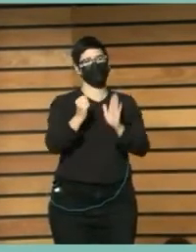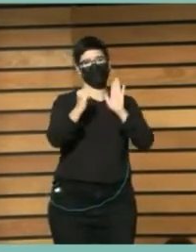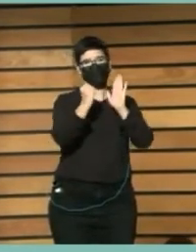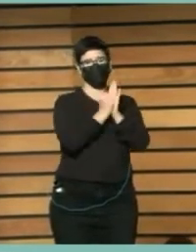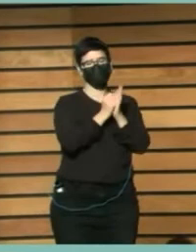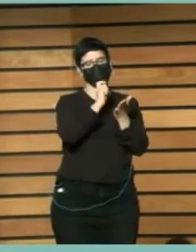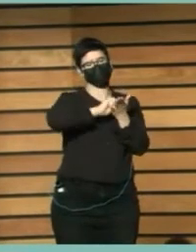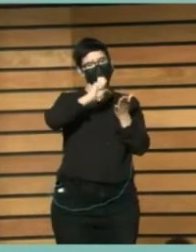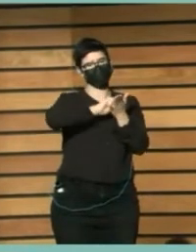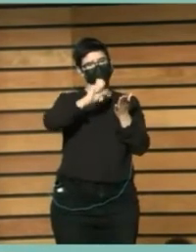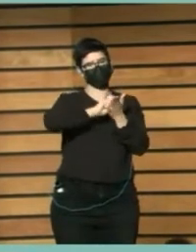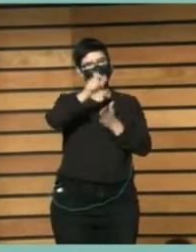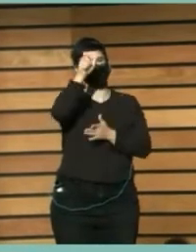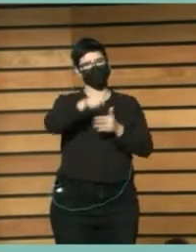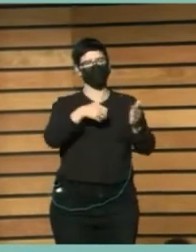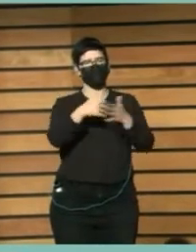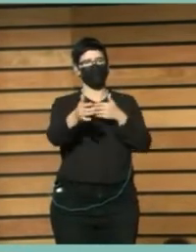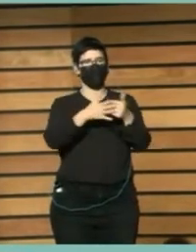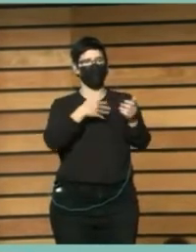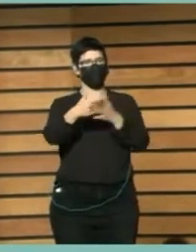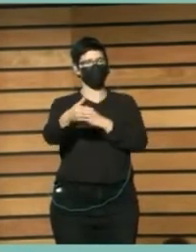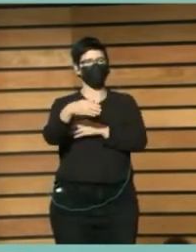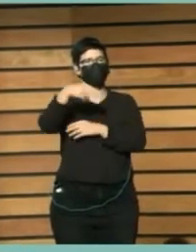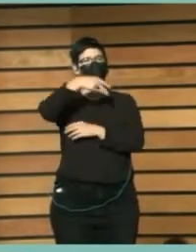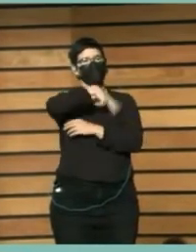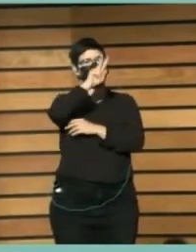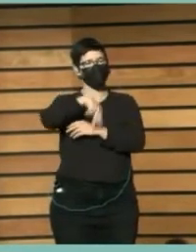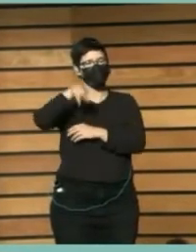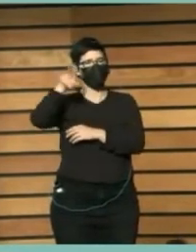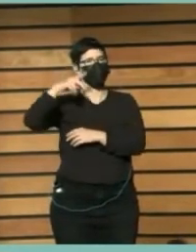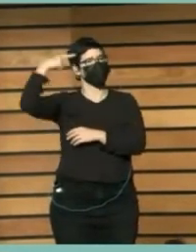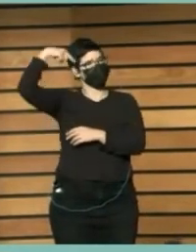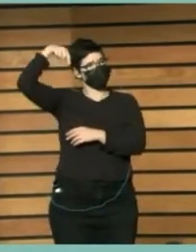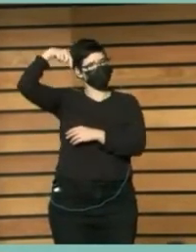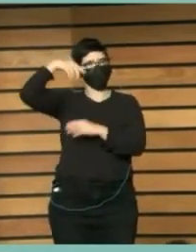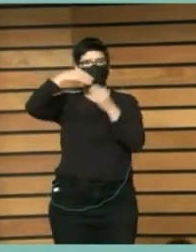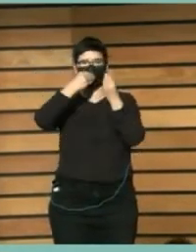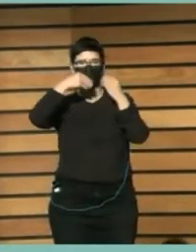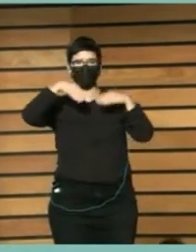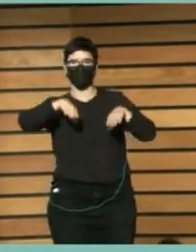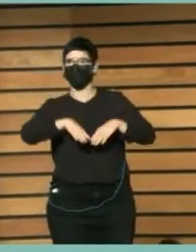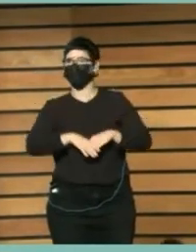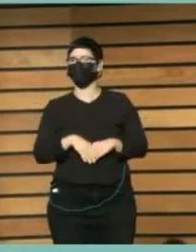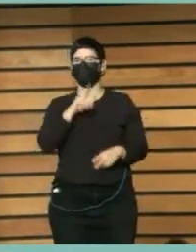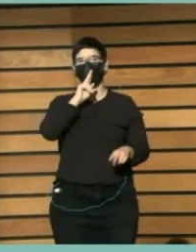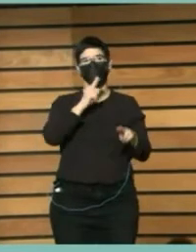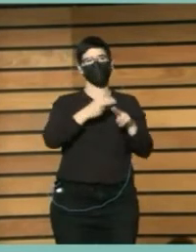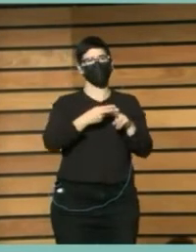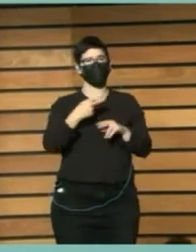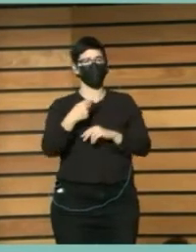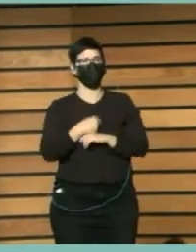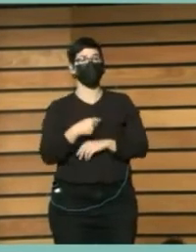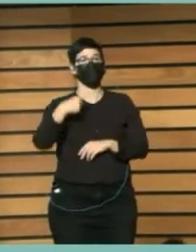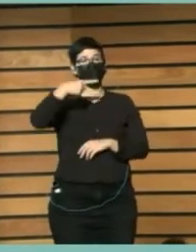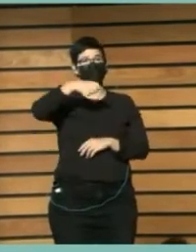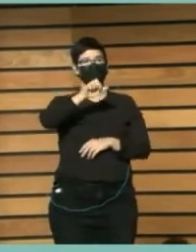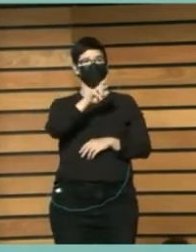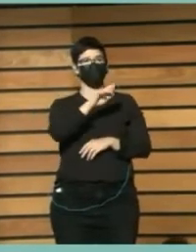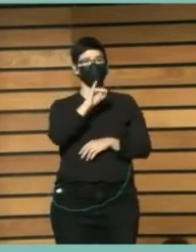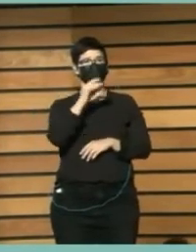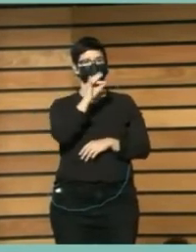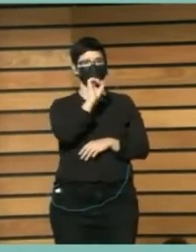Noruego Un catedrático De historia Que se llama Garrison